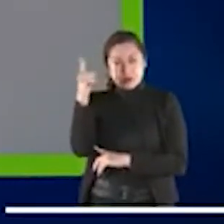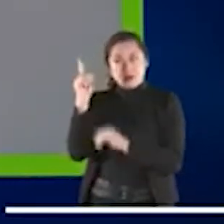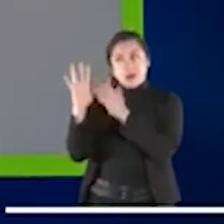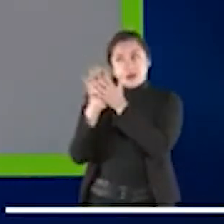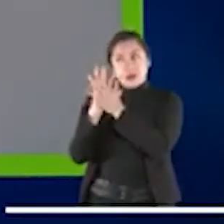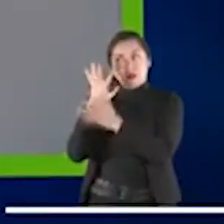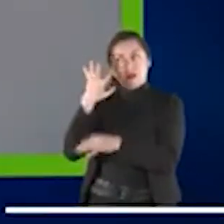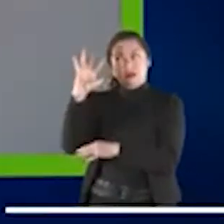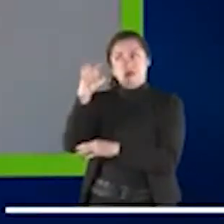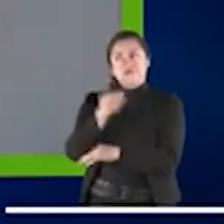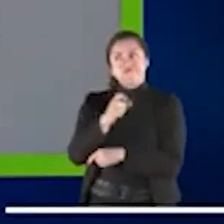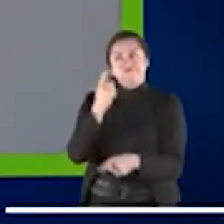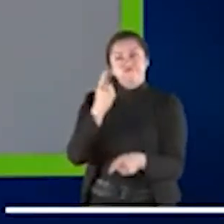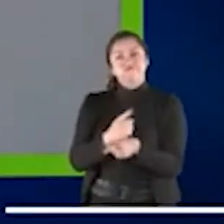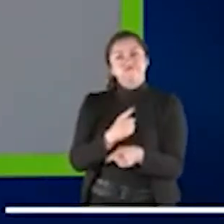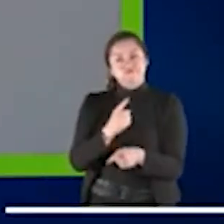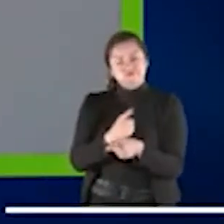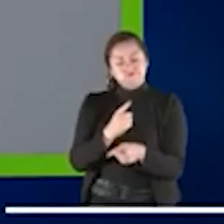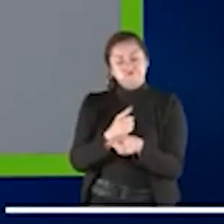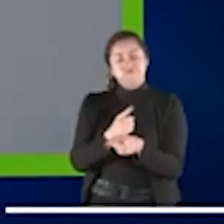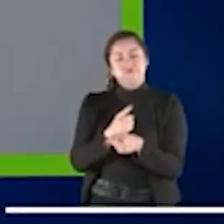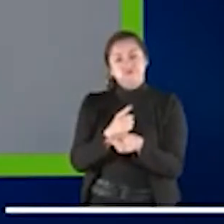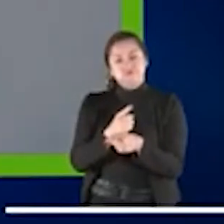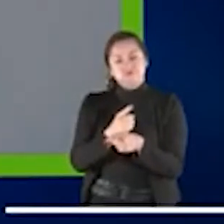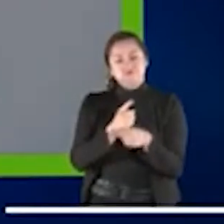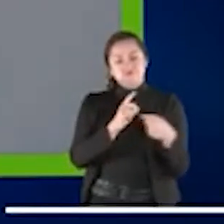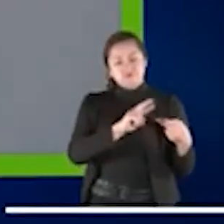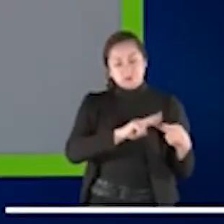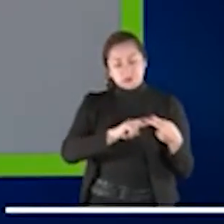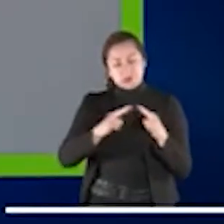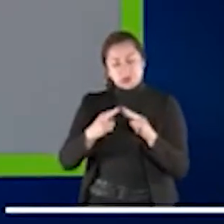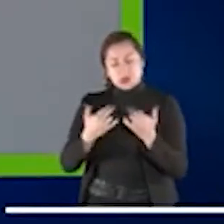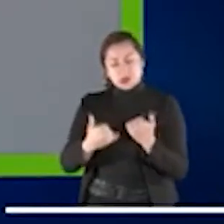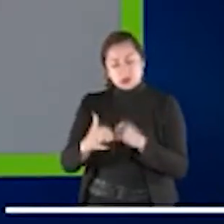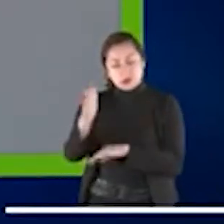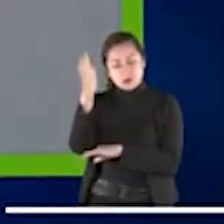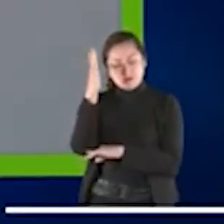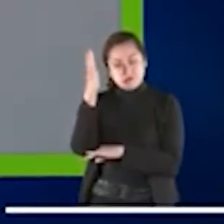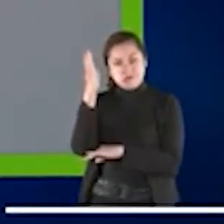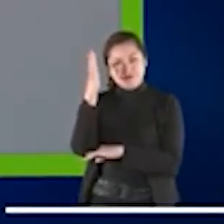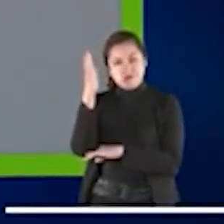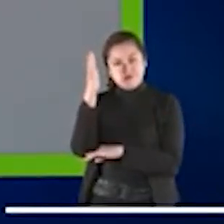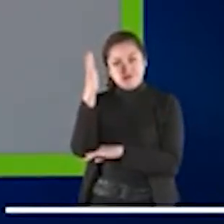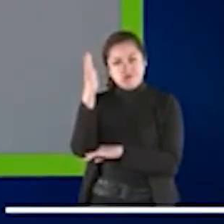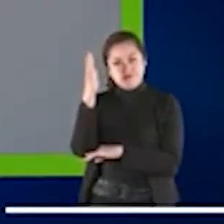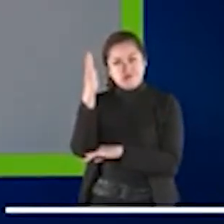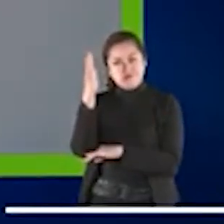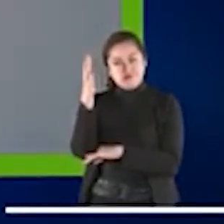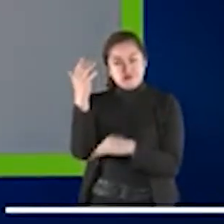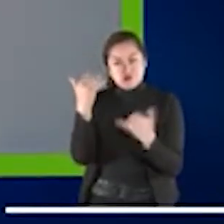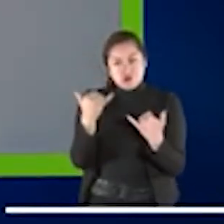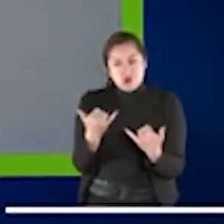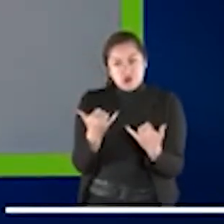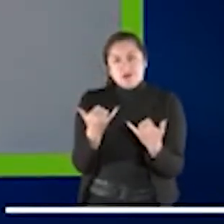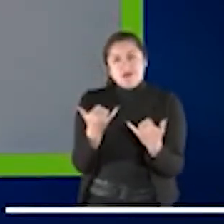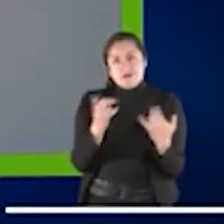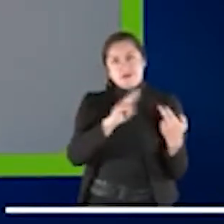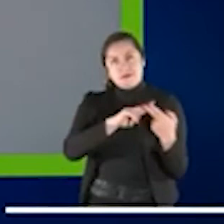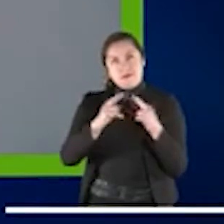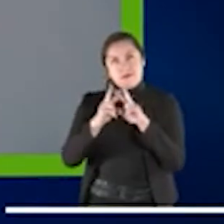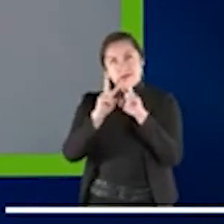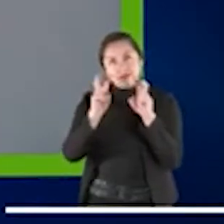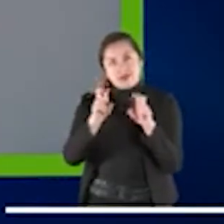ilustra perfectamente un poco la idea de esta presentación, de esta hora con vosotros hoy, de un poco